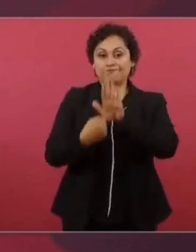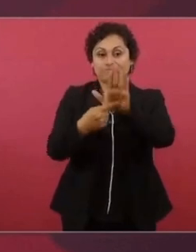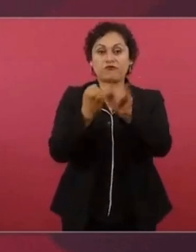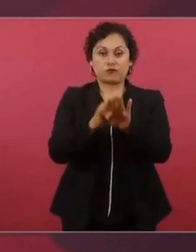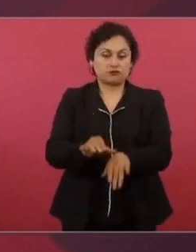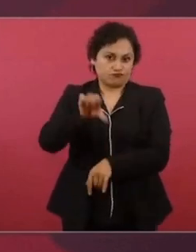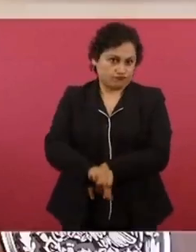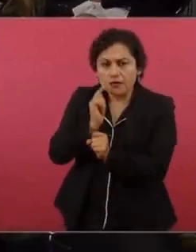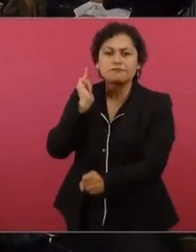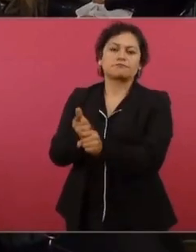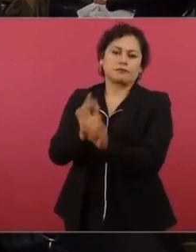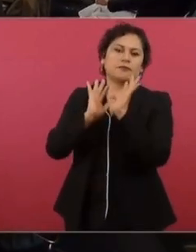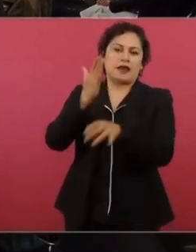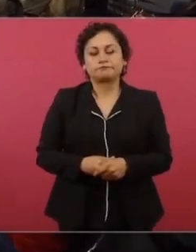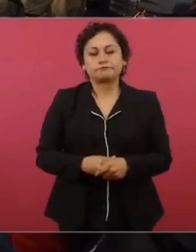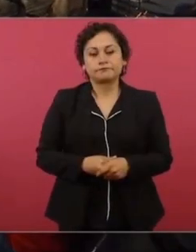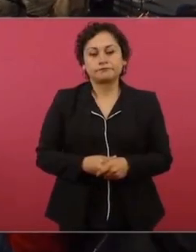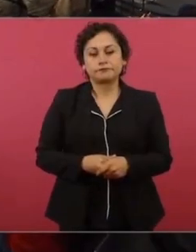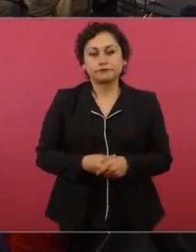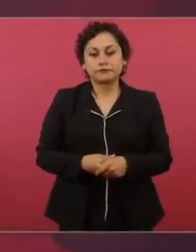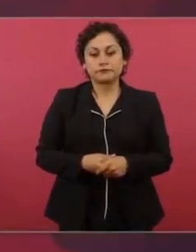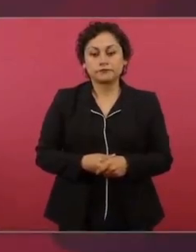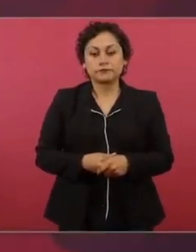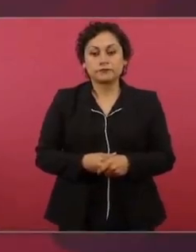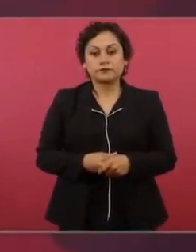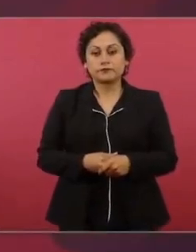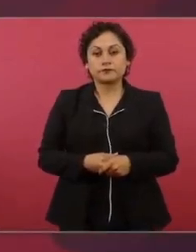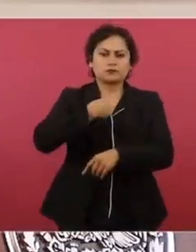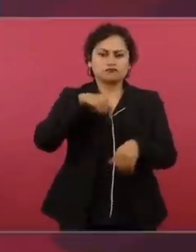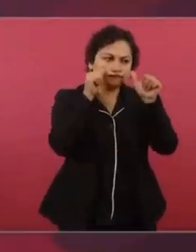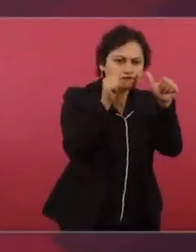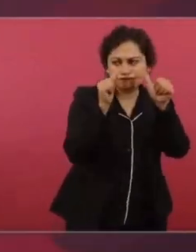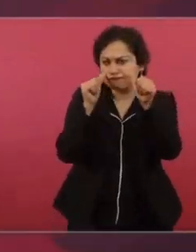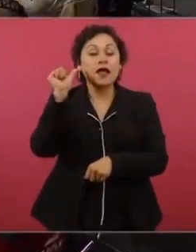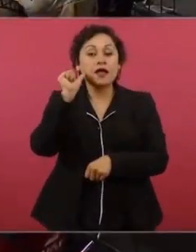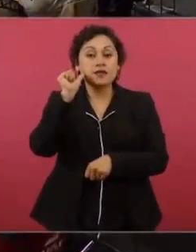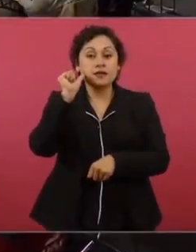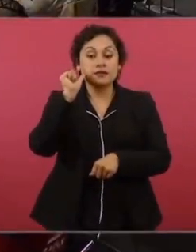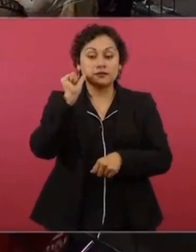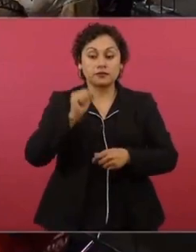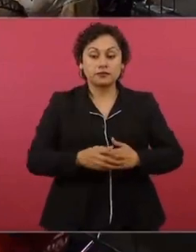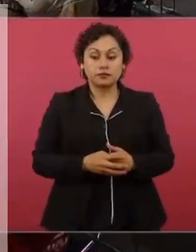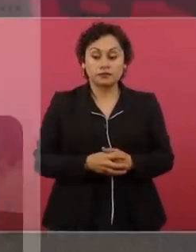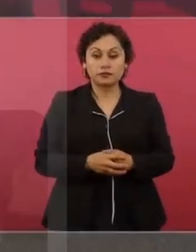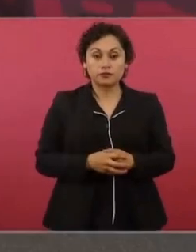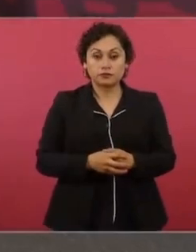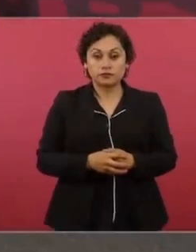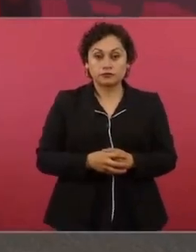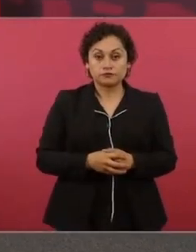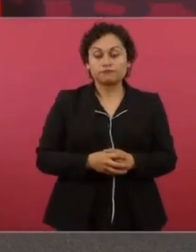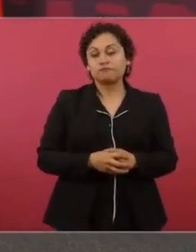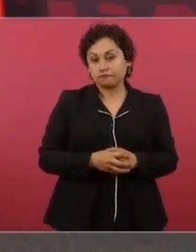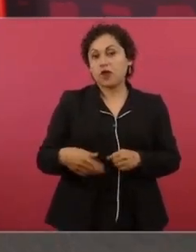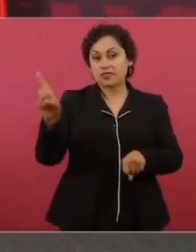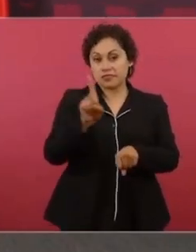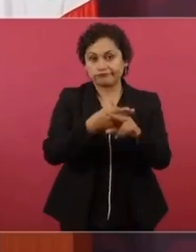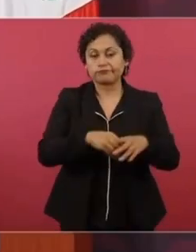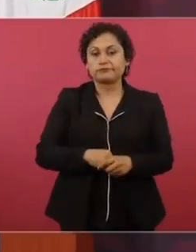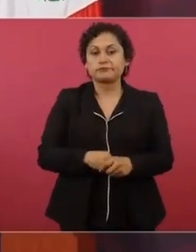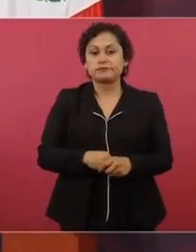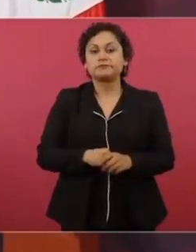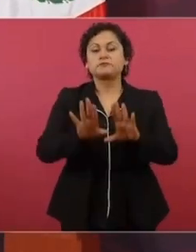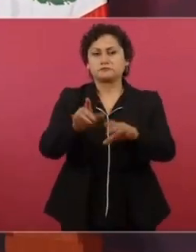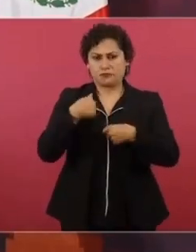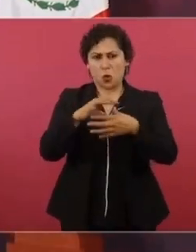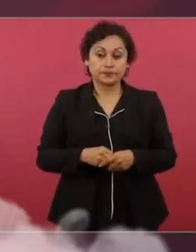hay vigilancia constante. Fue robo, 15 mil pesos. Ayer fue de los días bajos en homicidios.